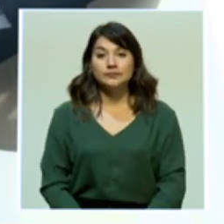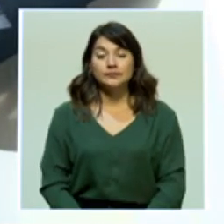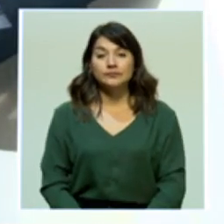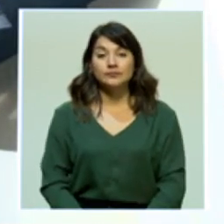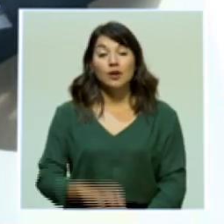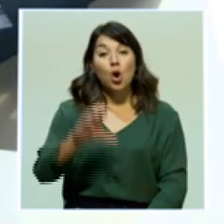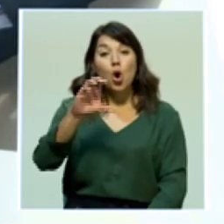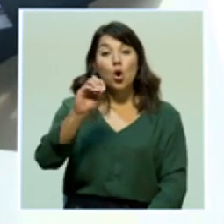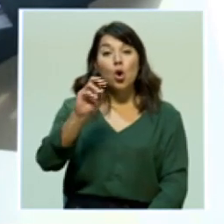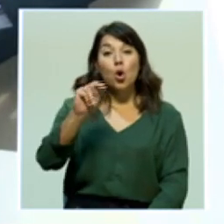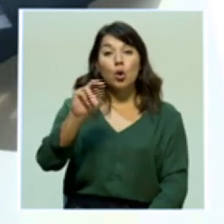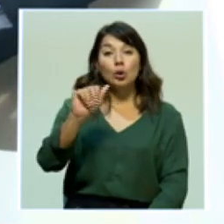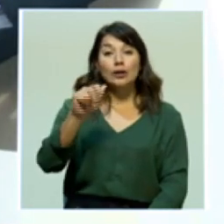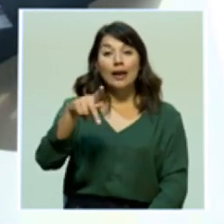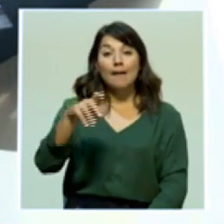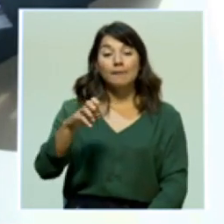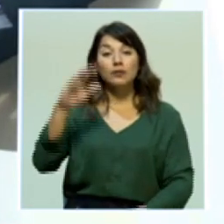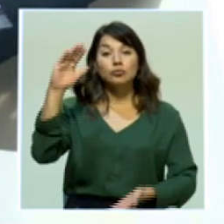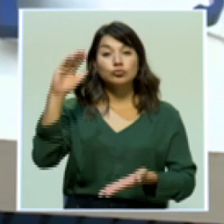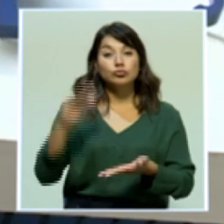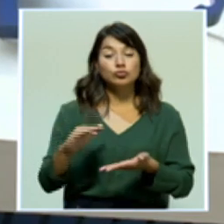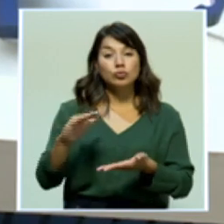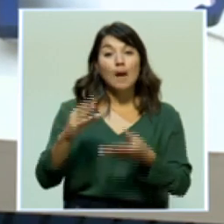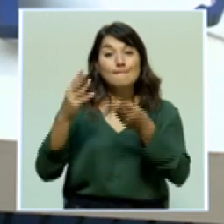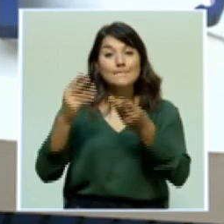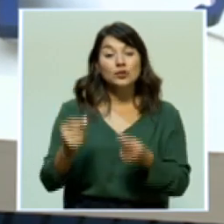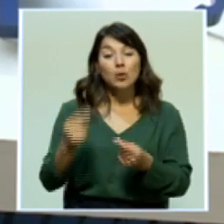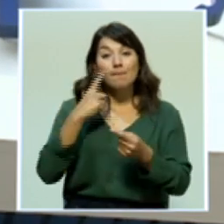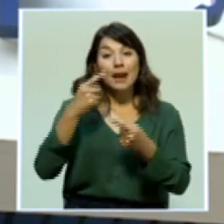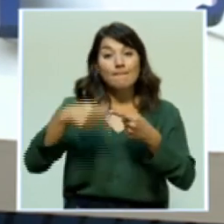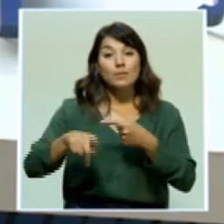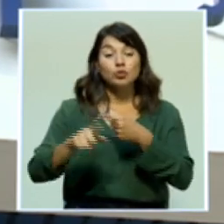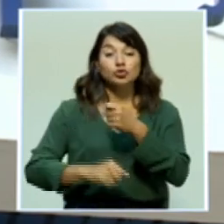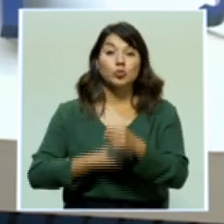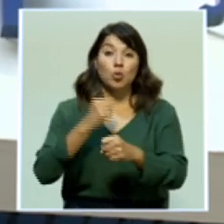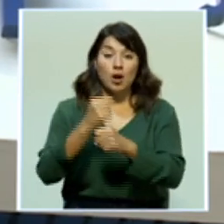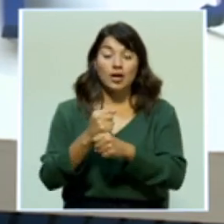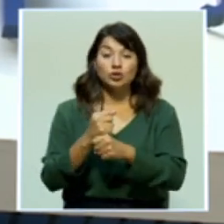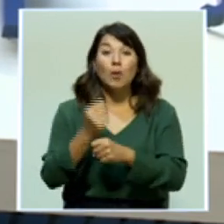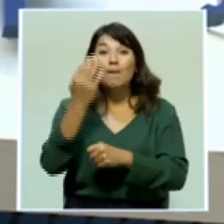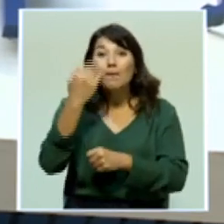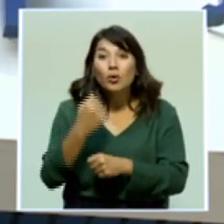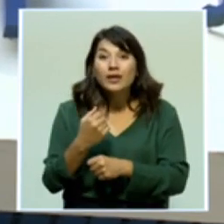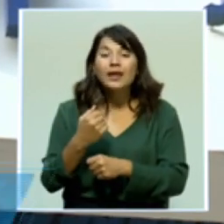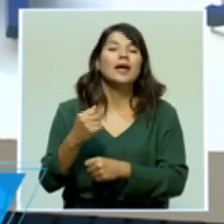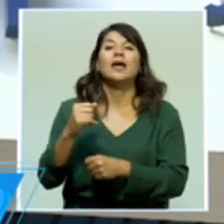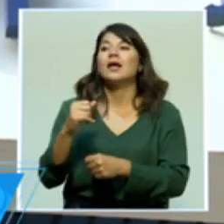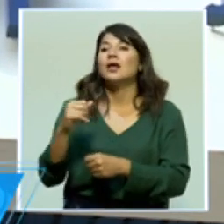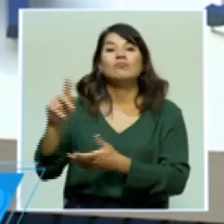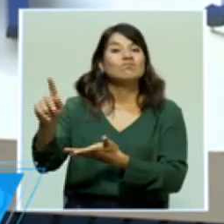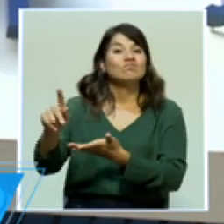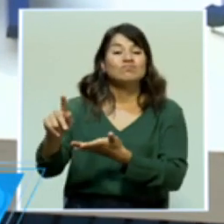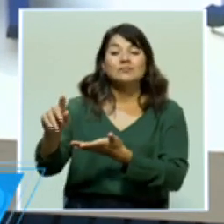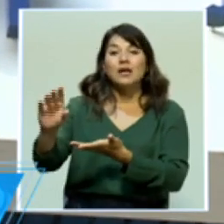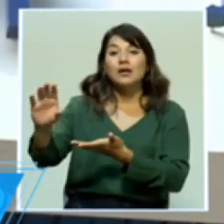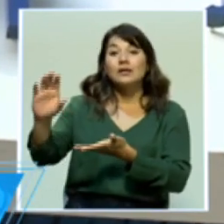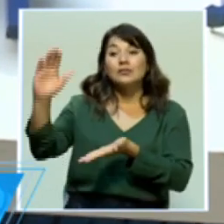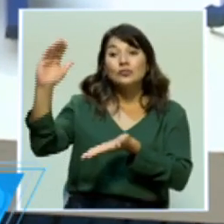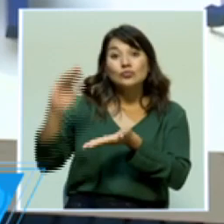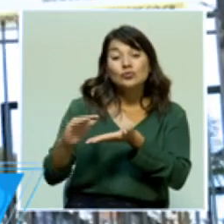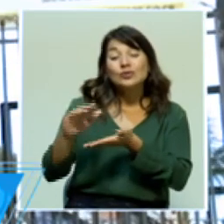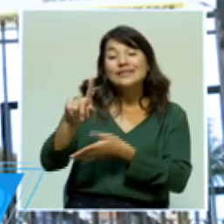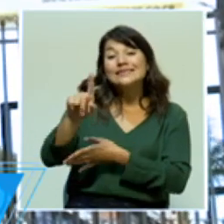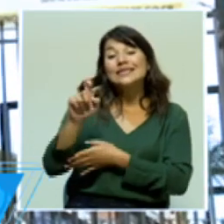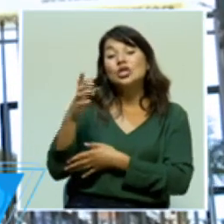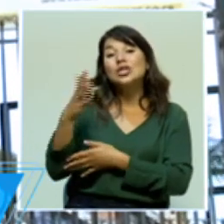CONAPE verá reducido a más de la mitad del presupuesto del próximo año, al dejar de percibir cerca de 16.700 millones